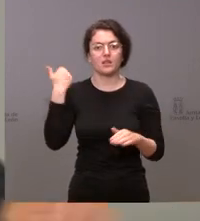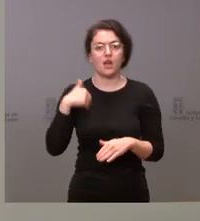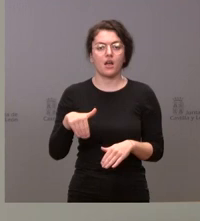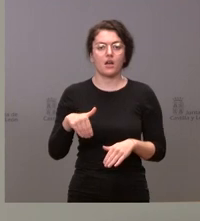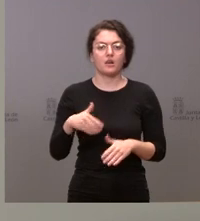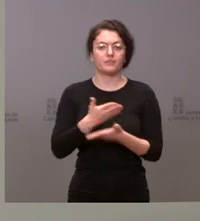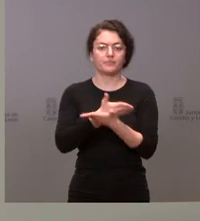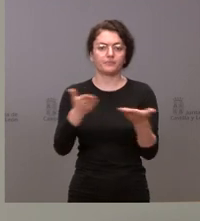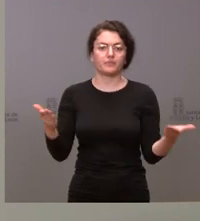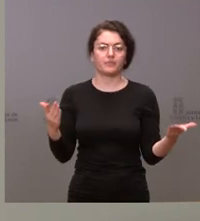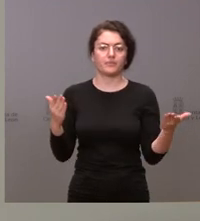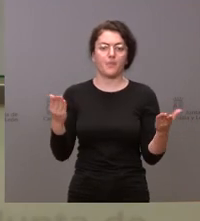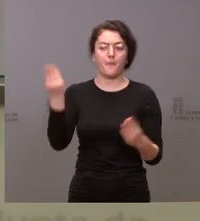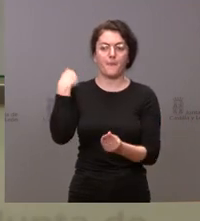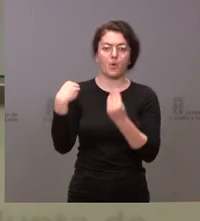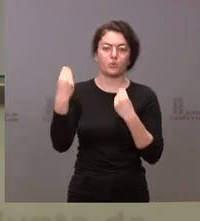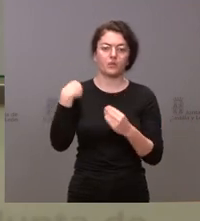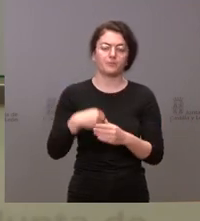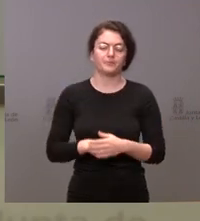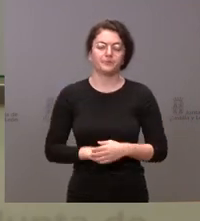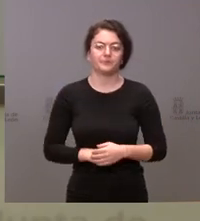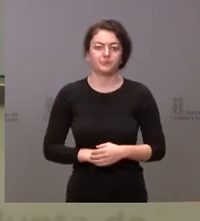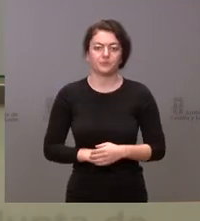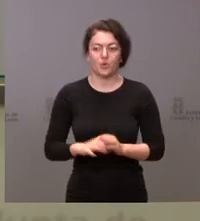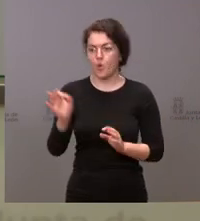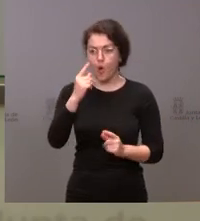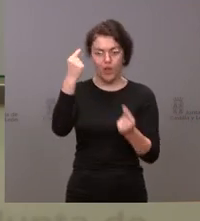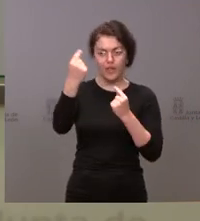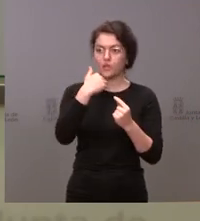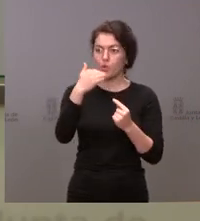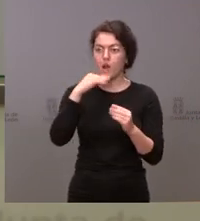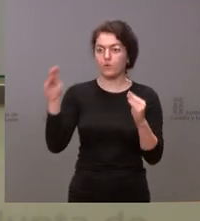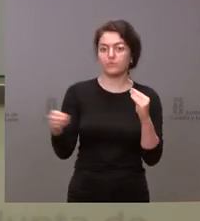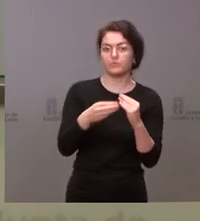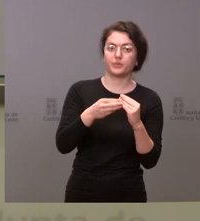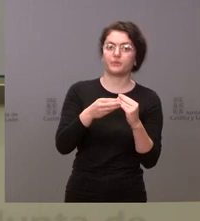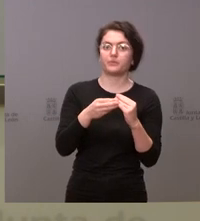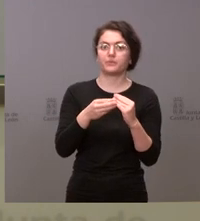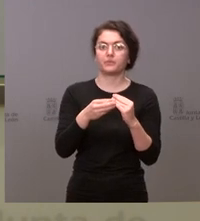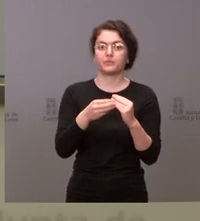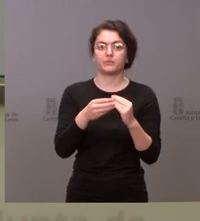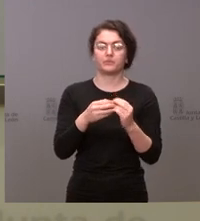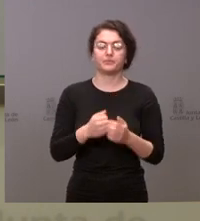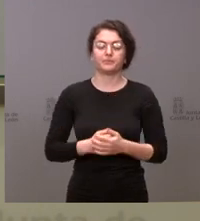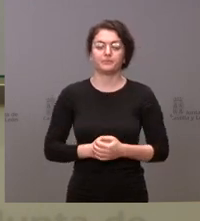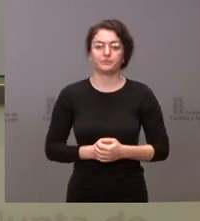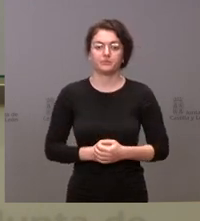de cualquier pregunta que estimen oportuno formular o cualquier dato que quieran aclarar si estuviera a nuestra disposición.